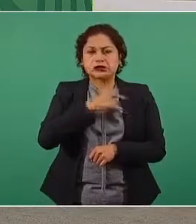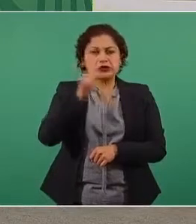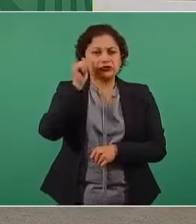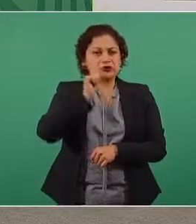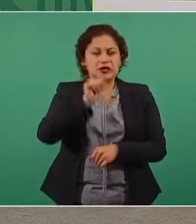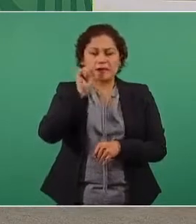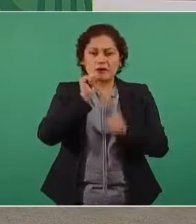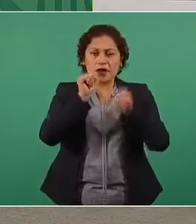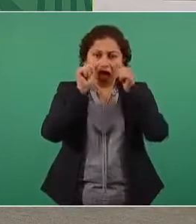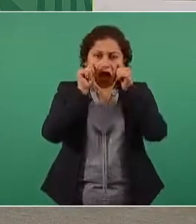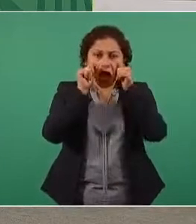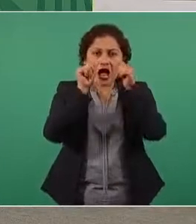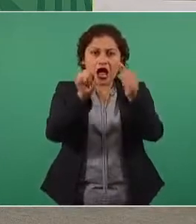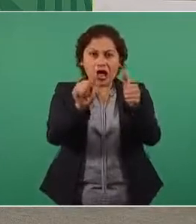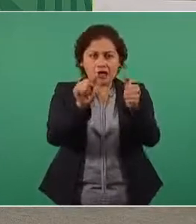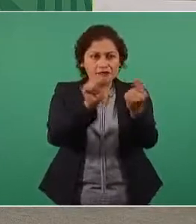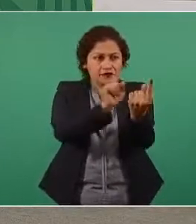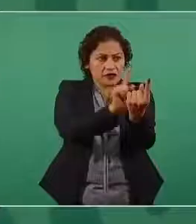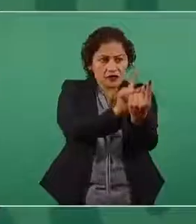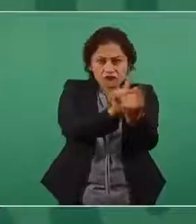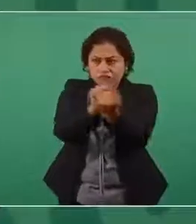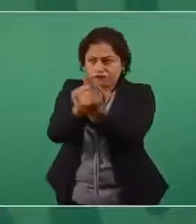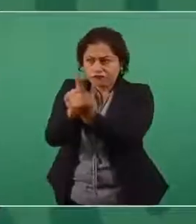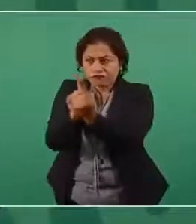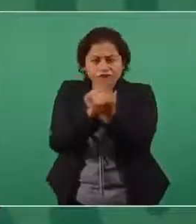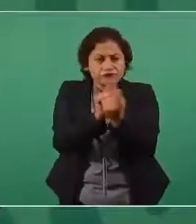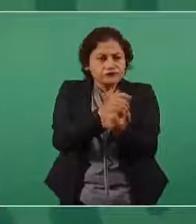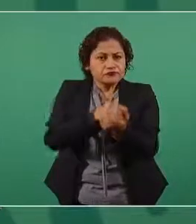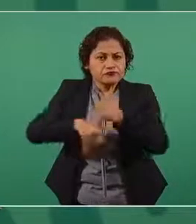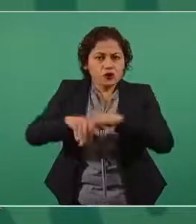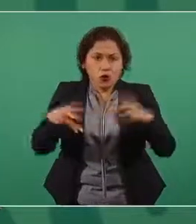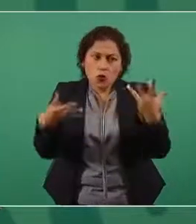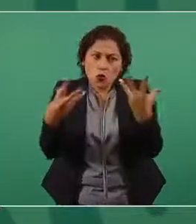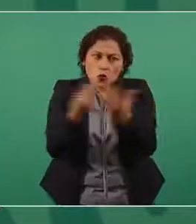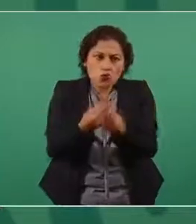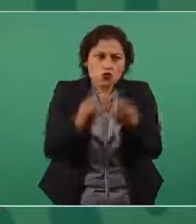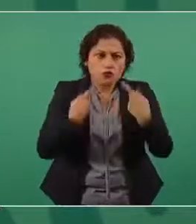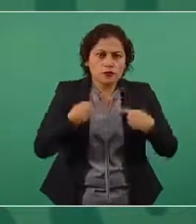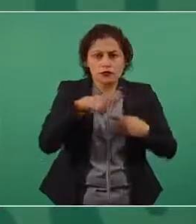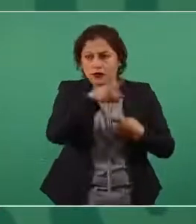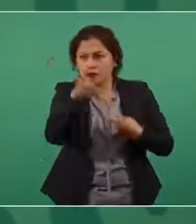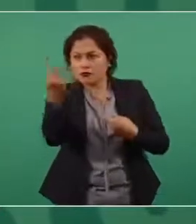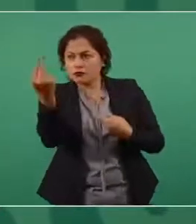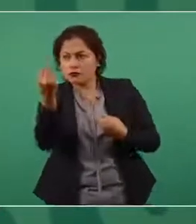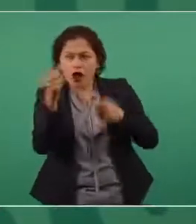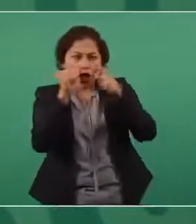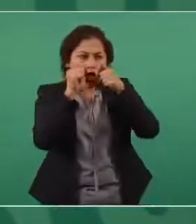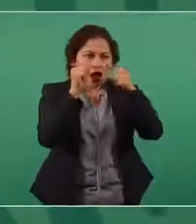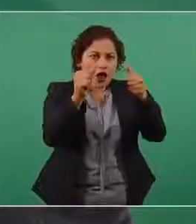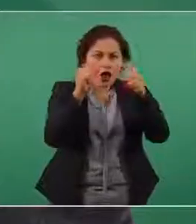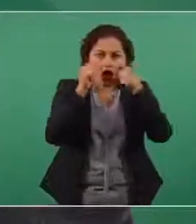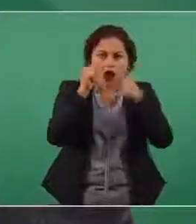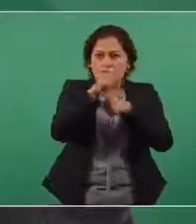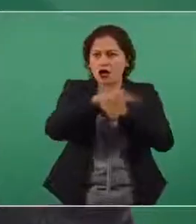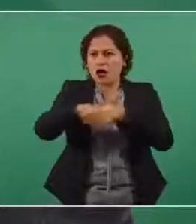siempre junto al pueblo, atendiendo al pueblo, escuchando al pueblo,